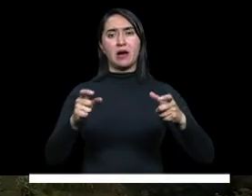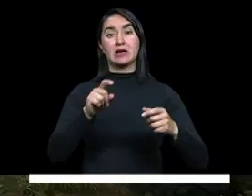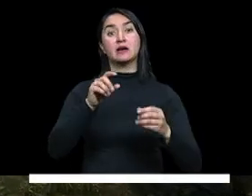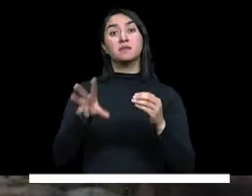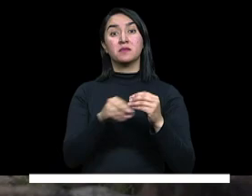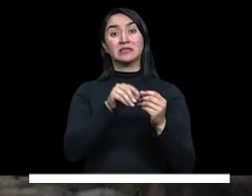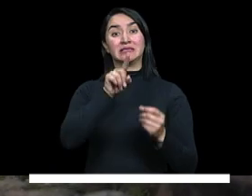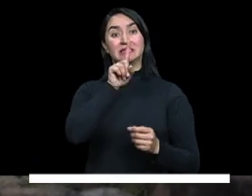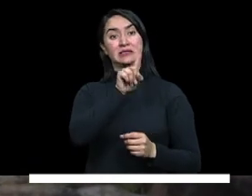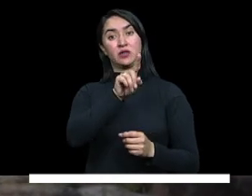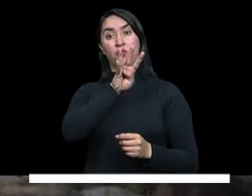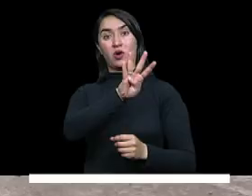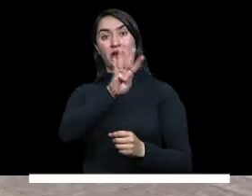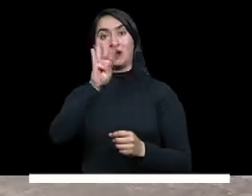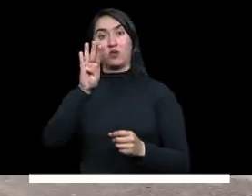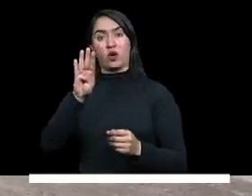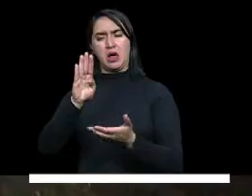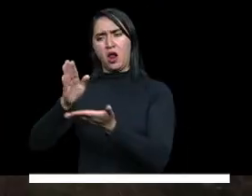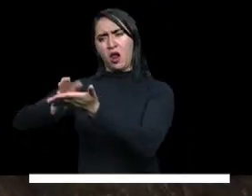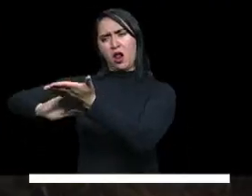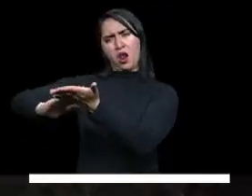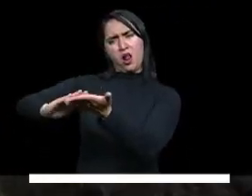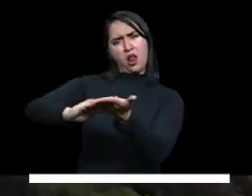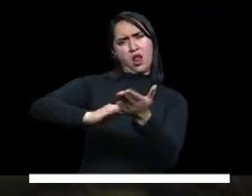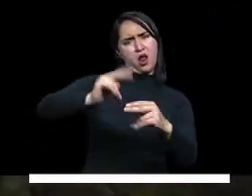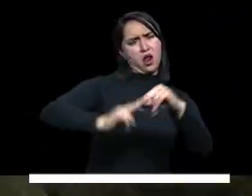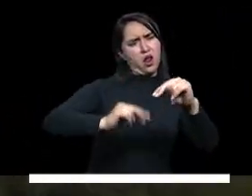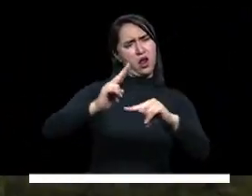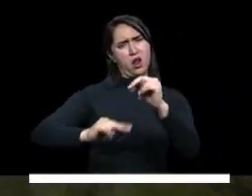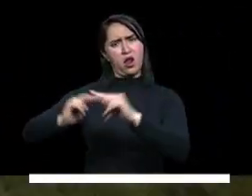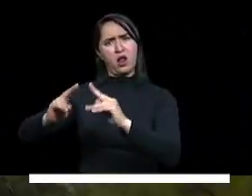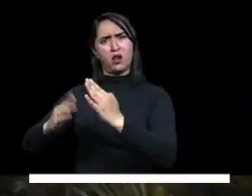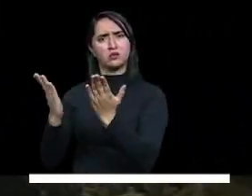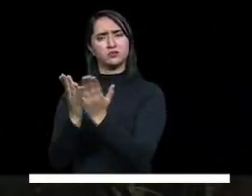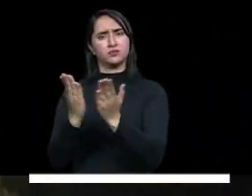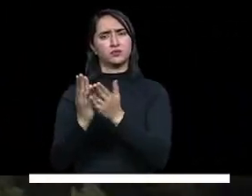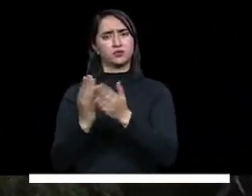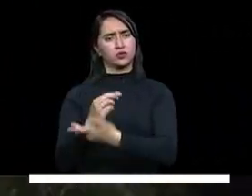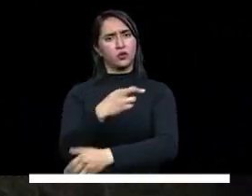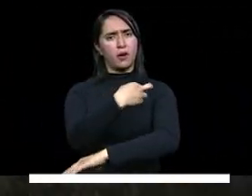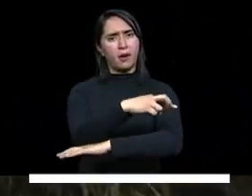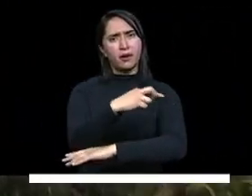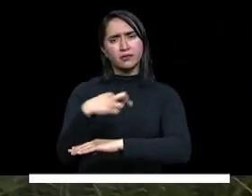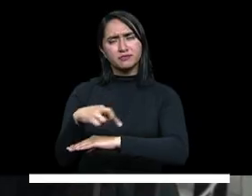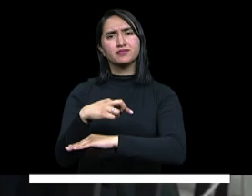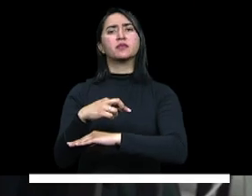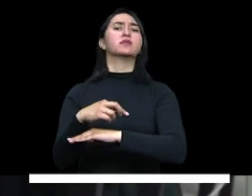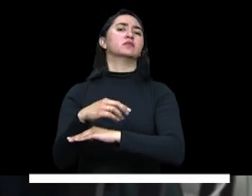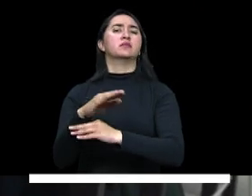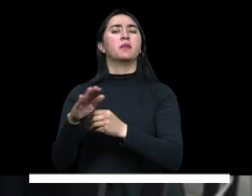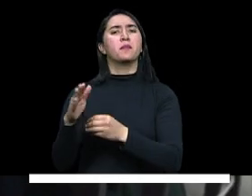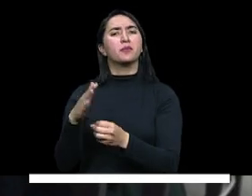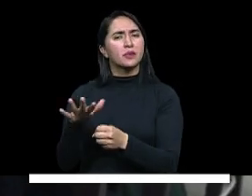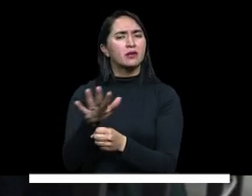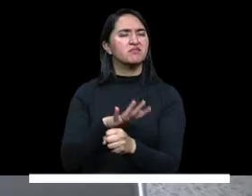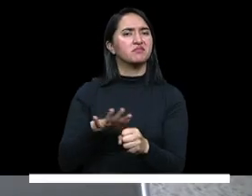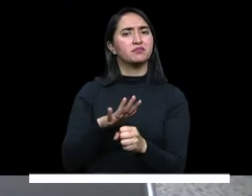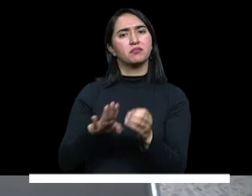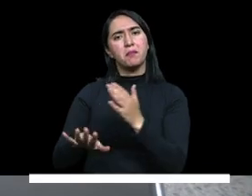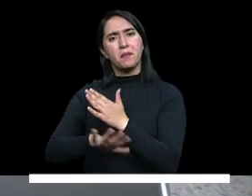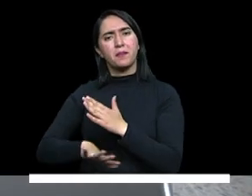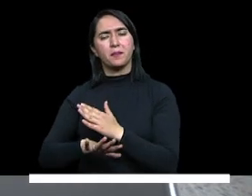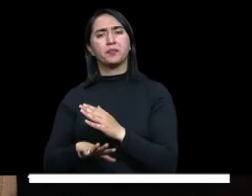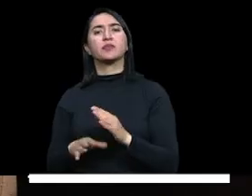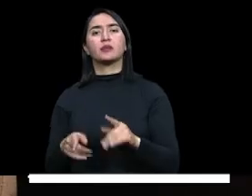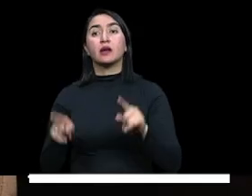mejoramientos de educación preescolar, básica y media. Esta apuesta ha beneficiado al día de hoy a más de